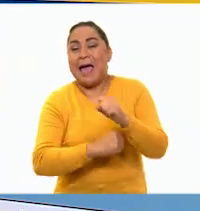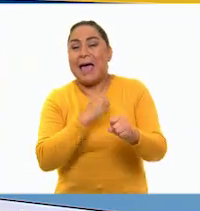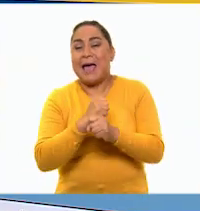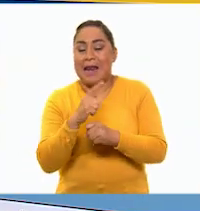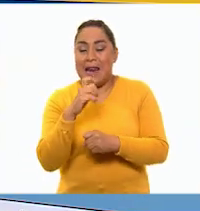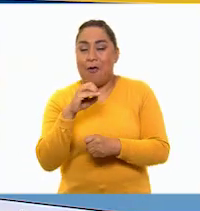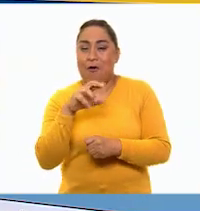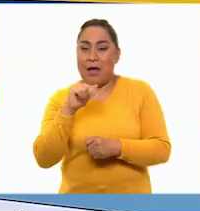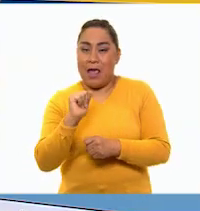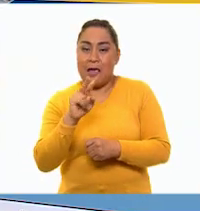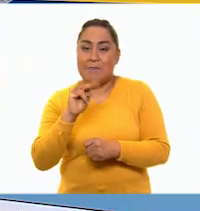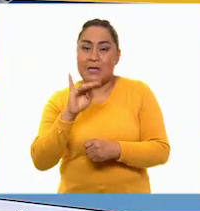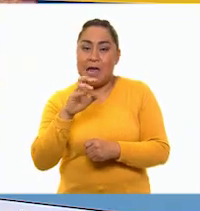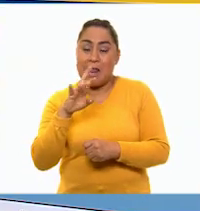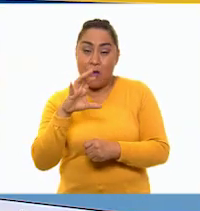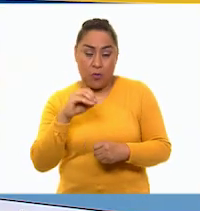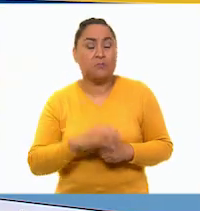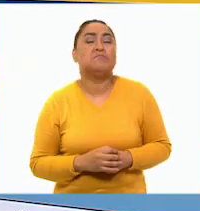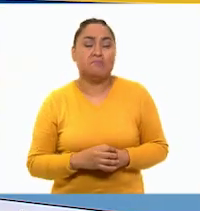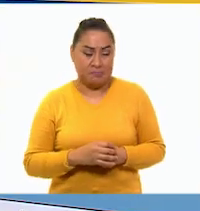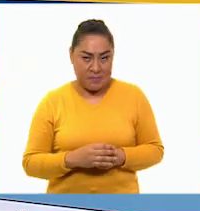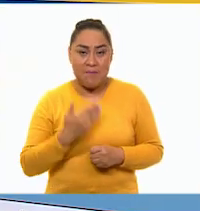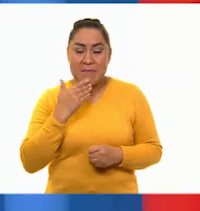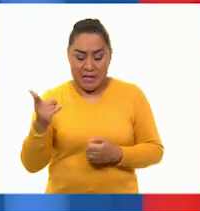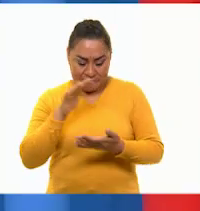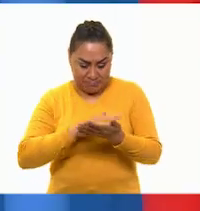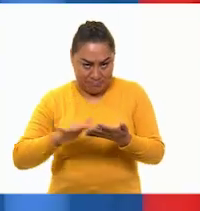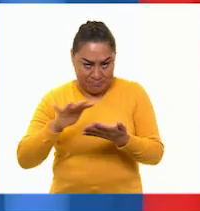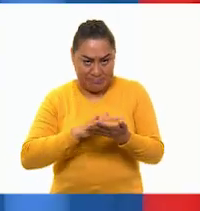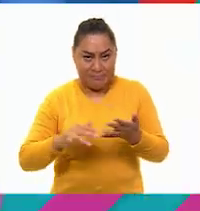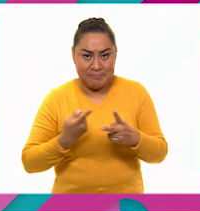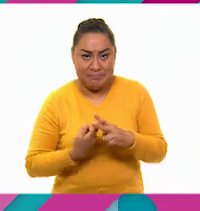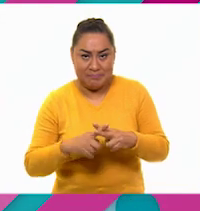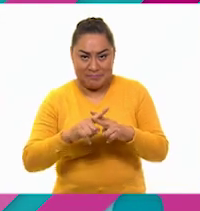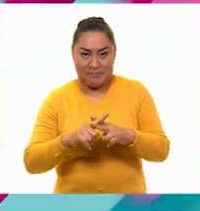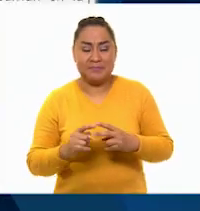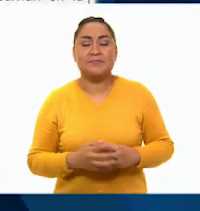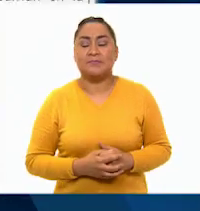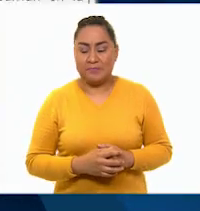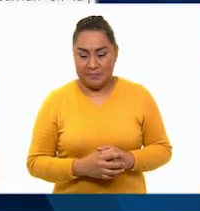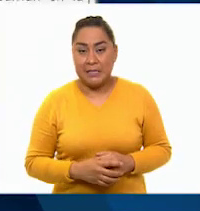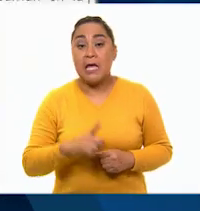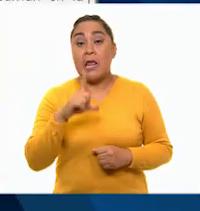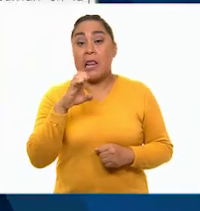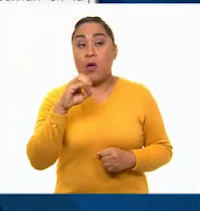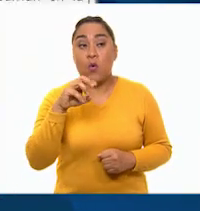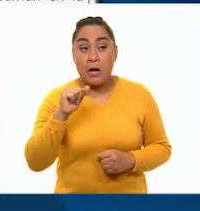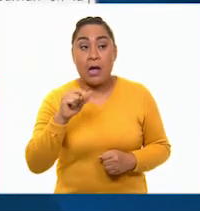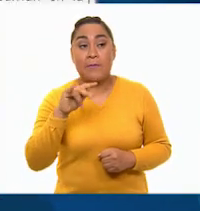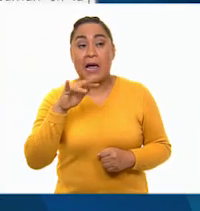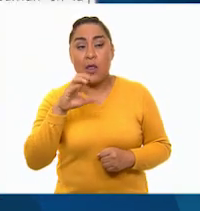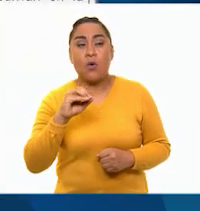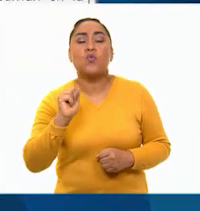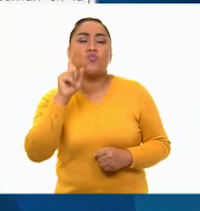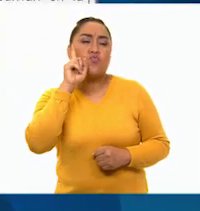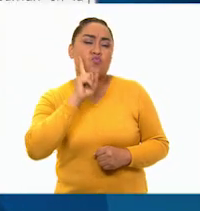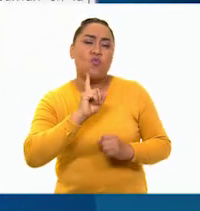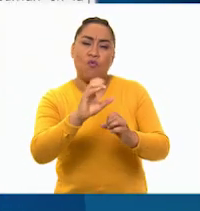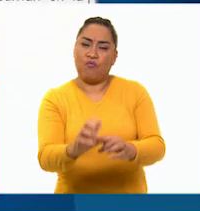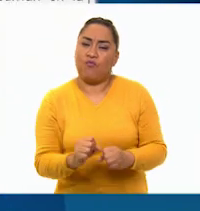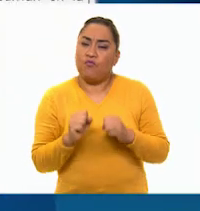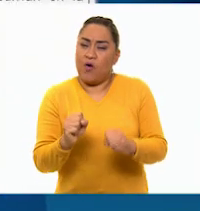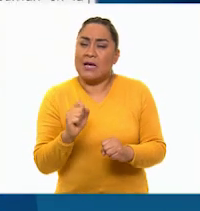bien, pues comienza la lectura, por favor, María. Claro que sí, profe. Leona Vicario, la mujer fuerte de la independencia.